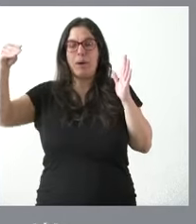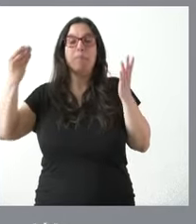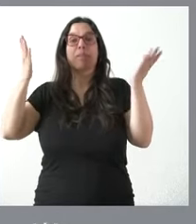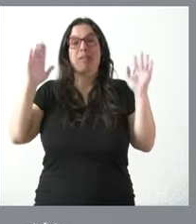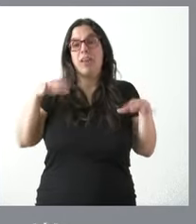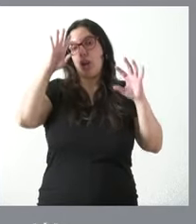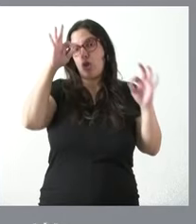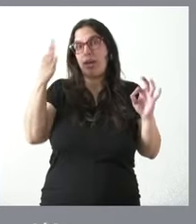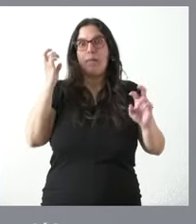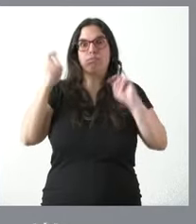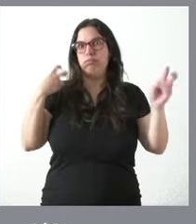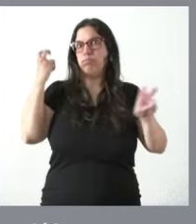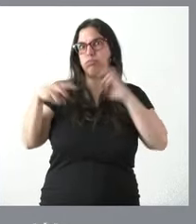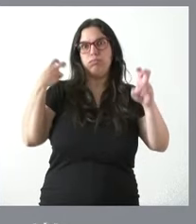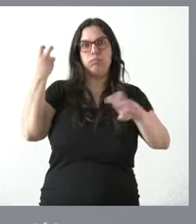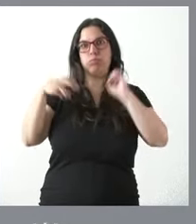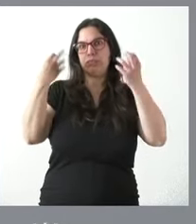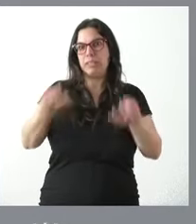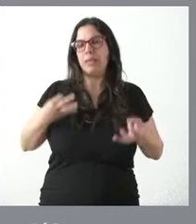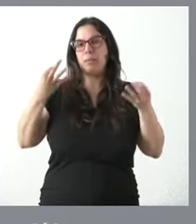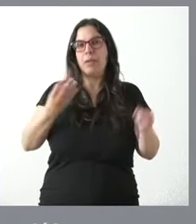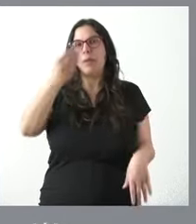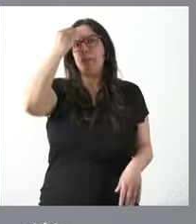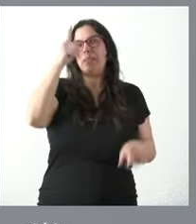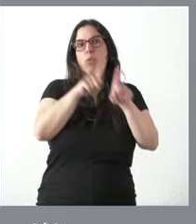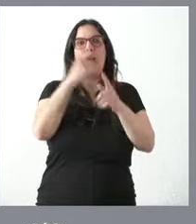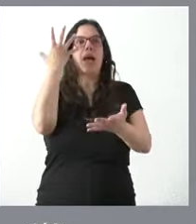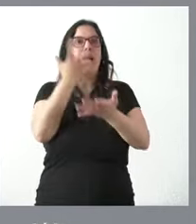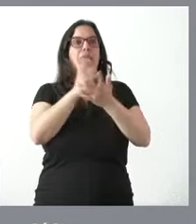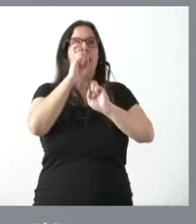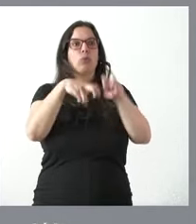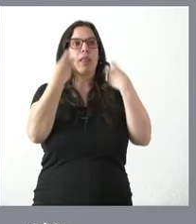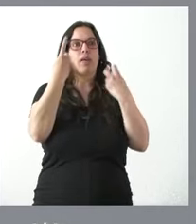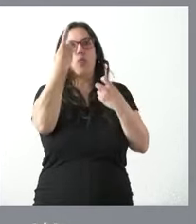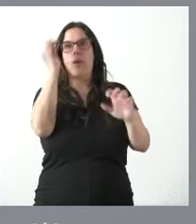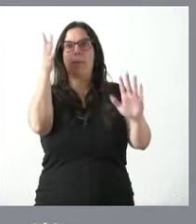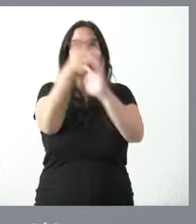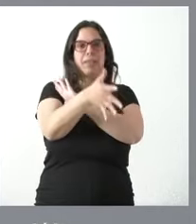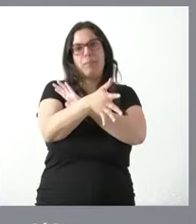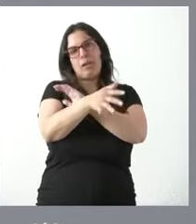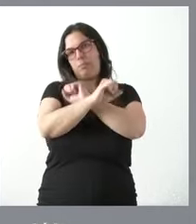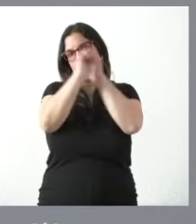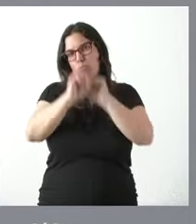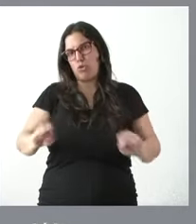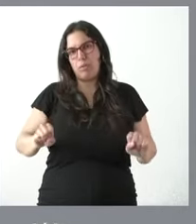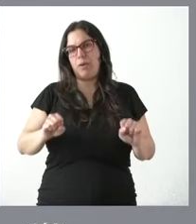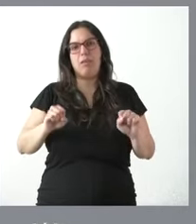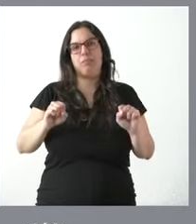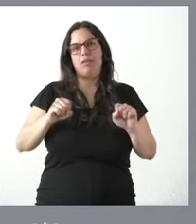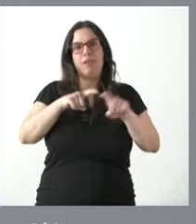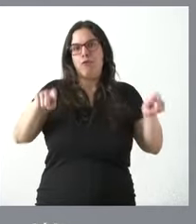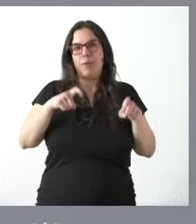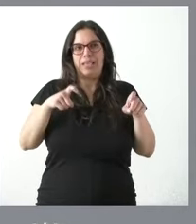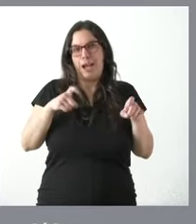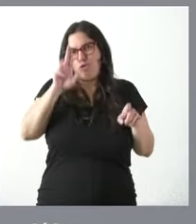siempre exige estar al día esta idea de que con una única actualización de sistemas para siempre esto en informática o en telecomunicaciones no